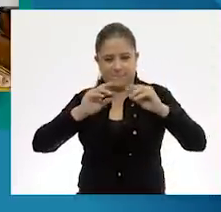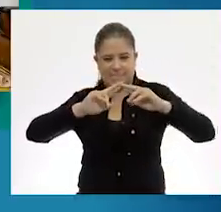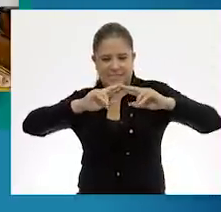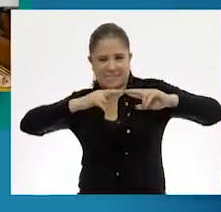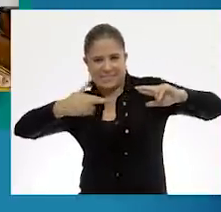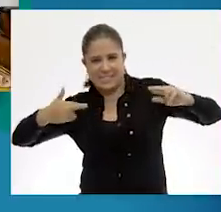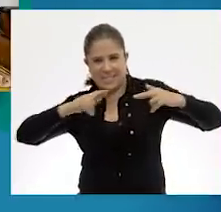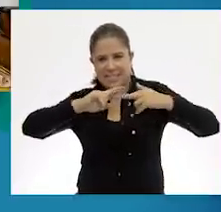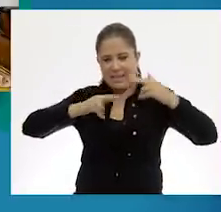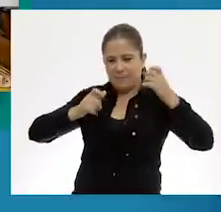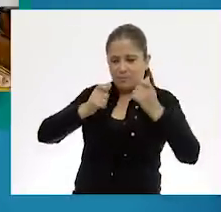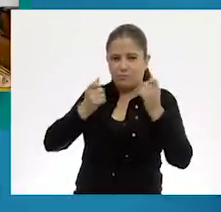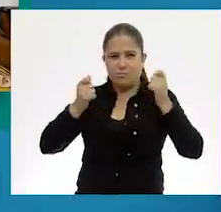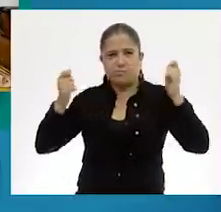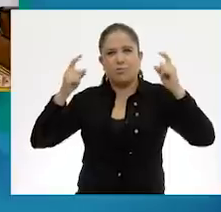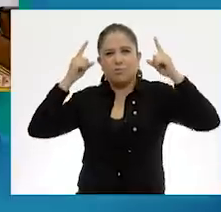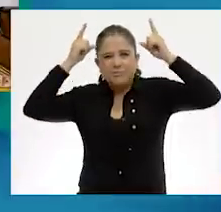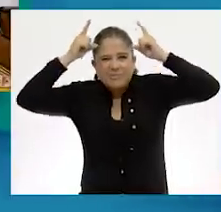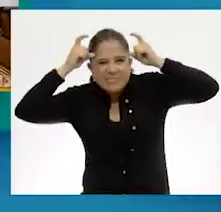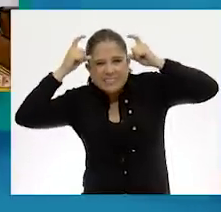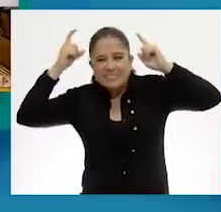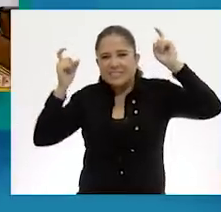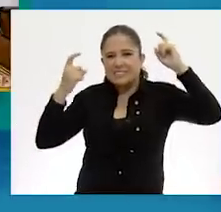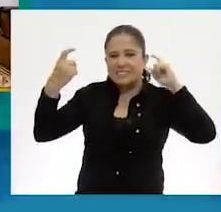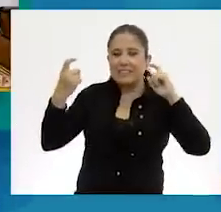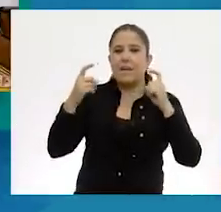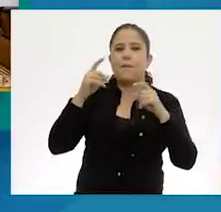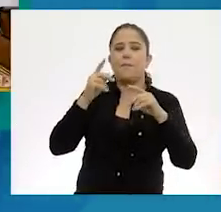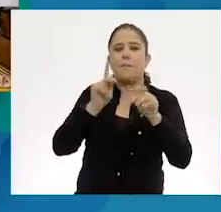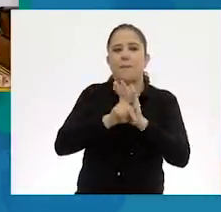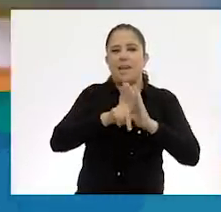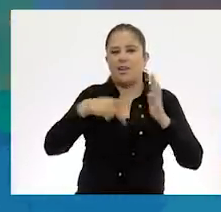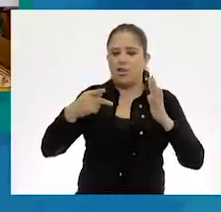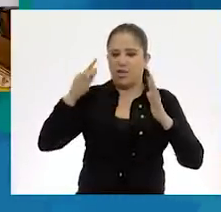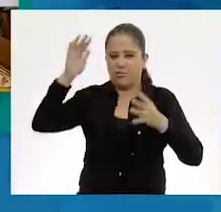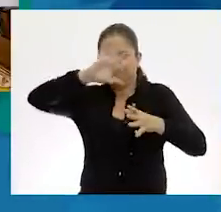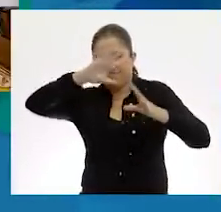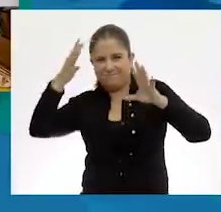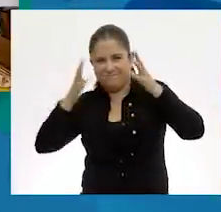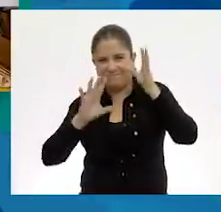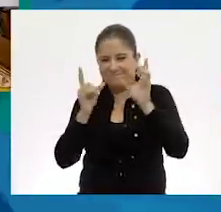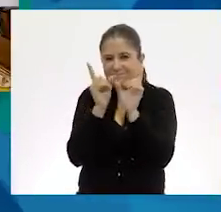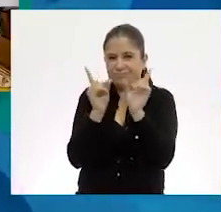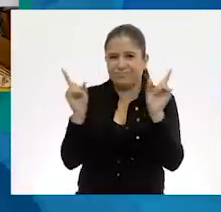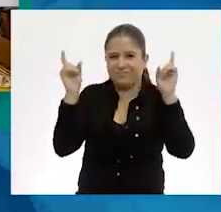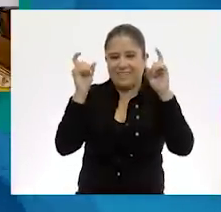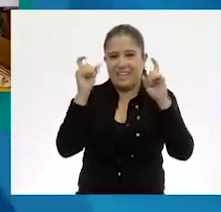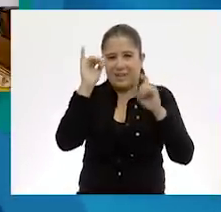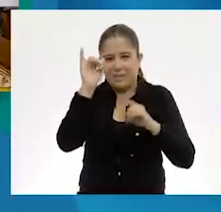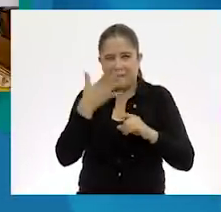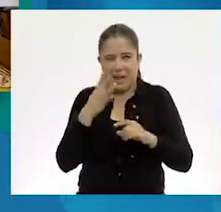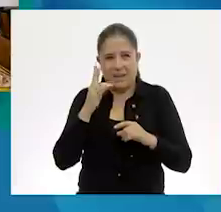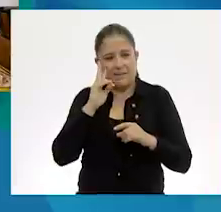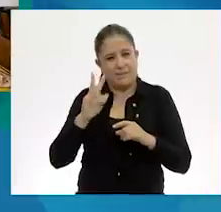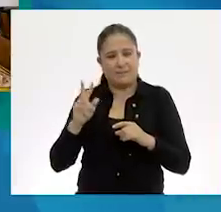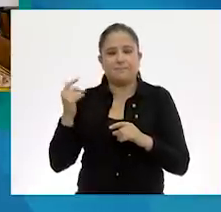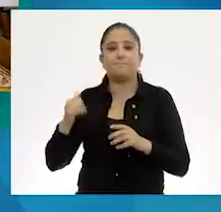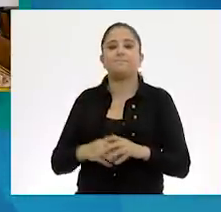Se sigue utilizando el papel, pero ahora es papel periódico con engrudo. Podemos partir de